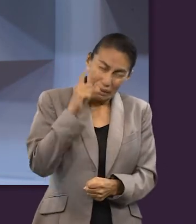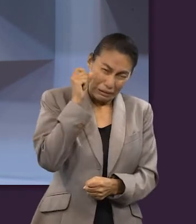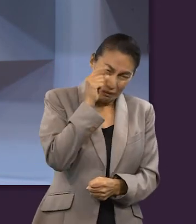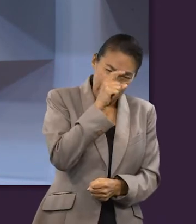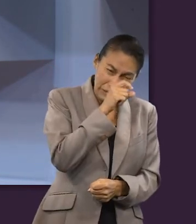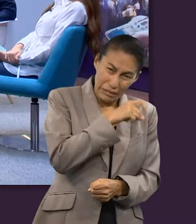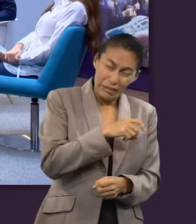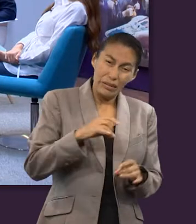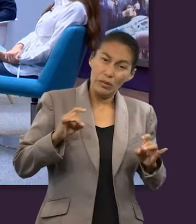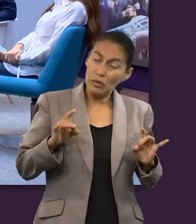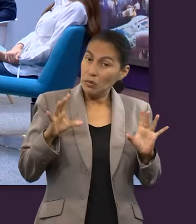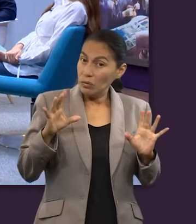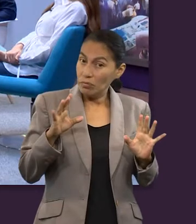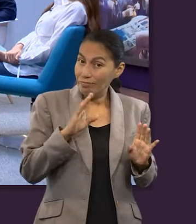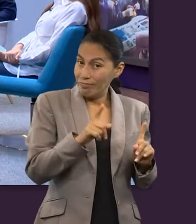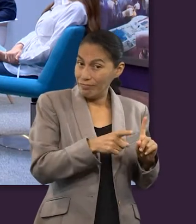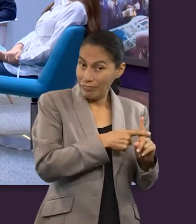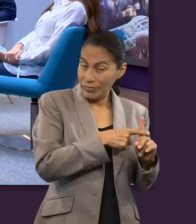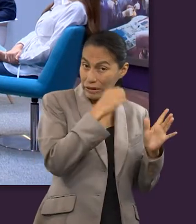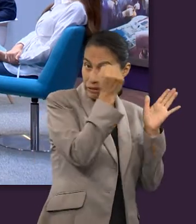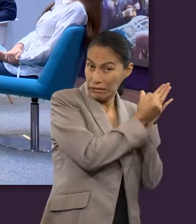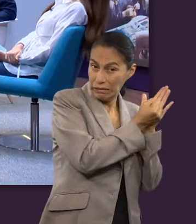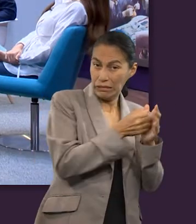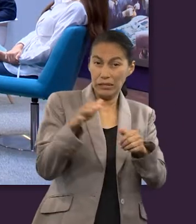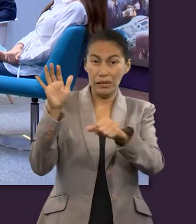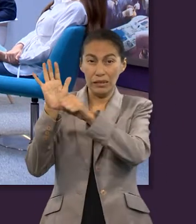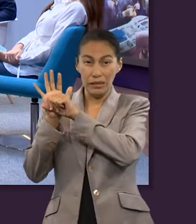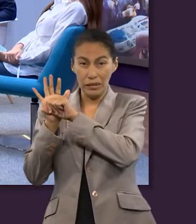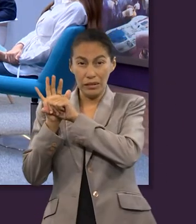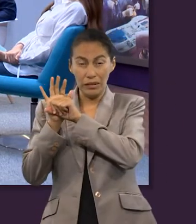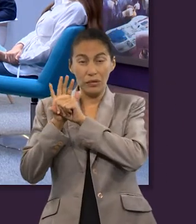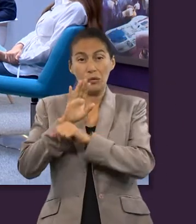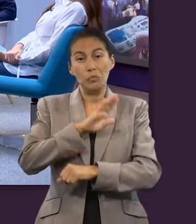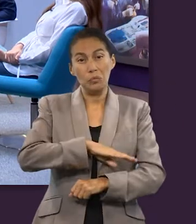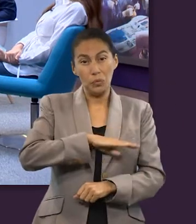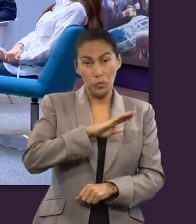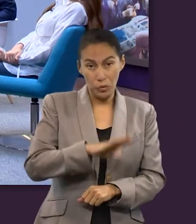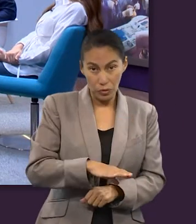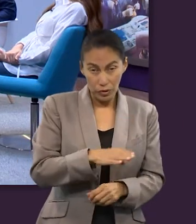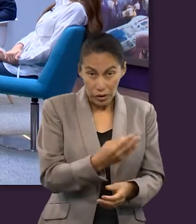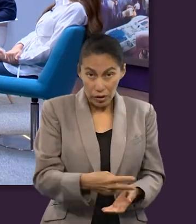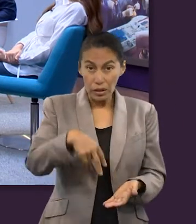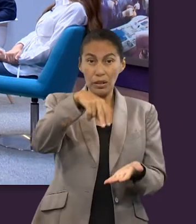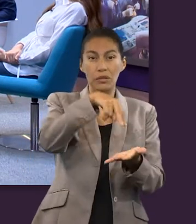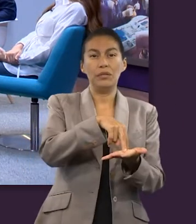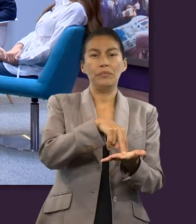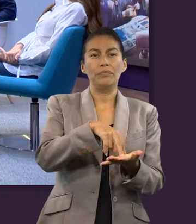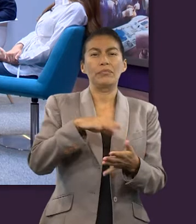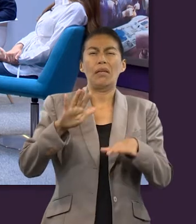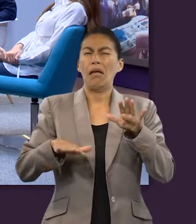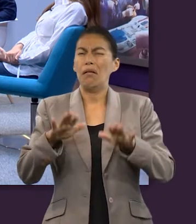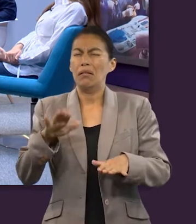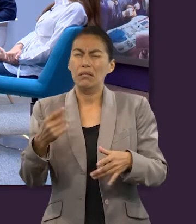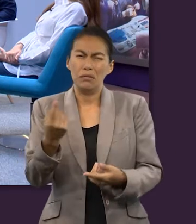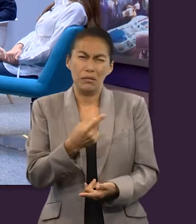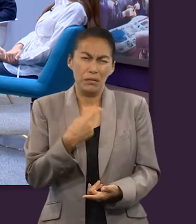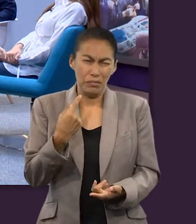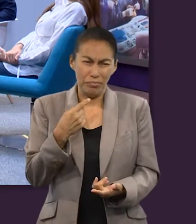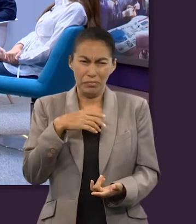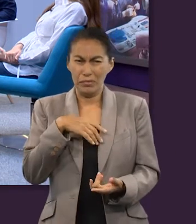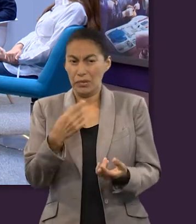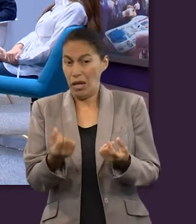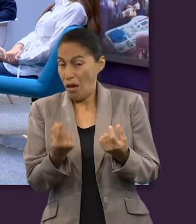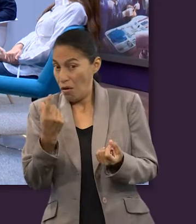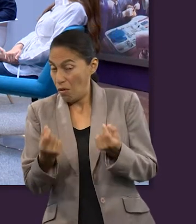crucificaron y murió. Pero de alguna forma se nos ha hecho tan común que a veces podemos dejar de percibir algunos